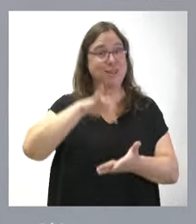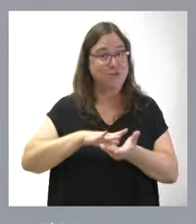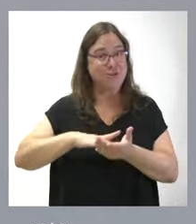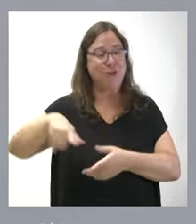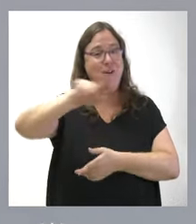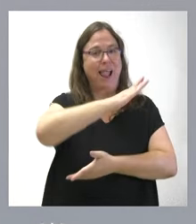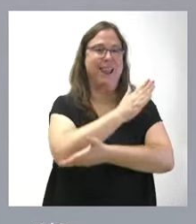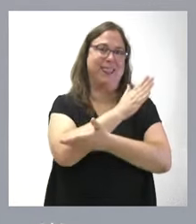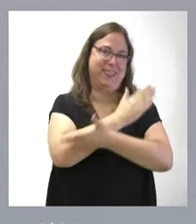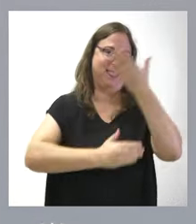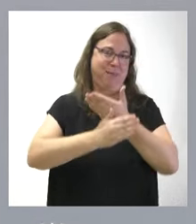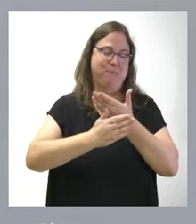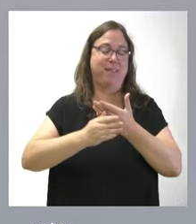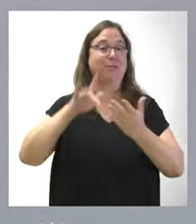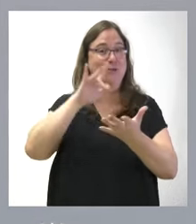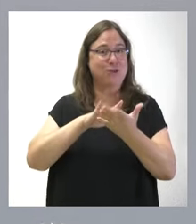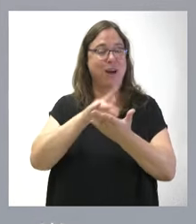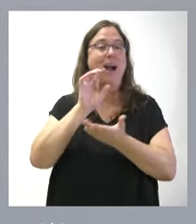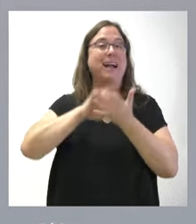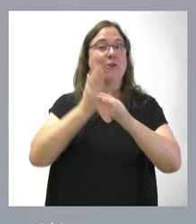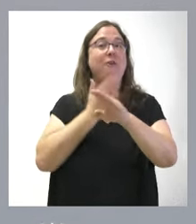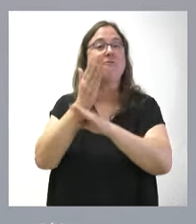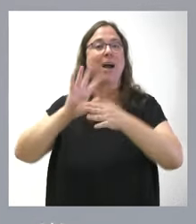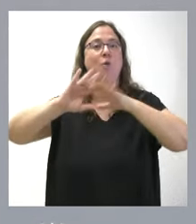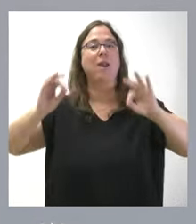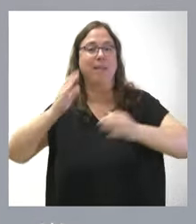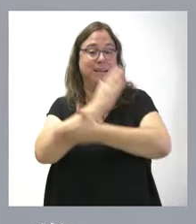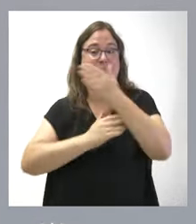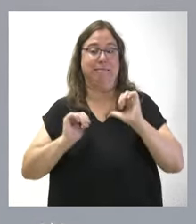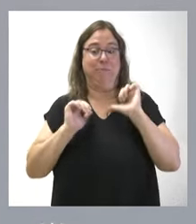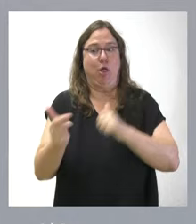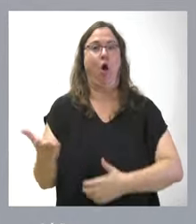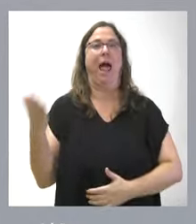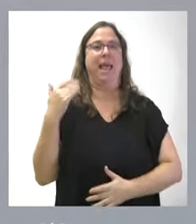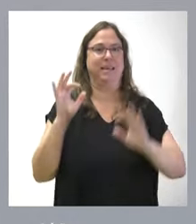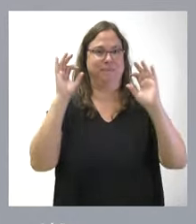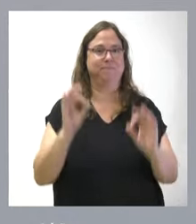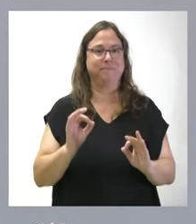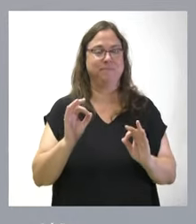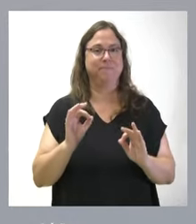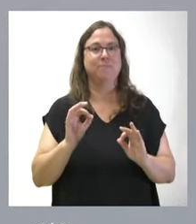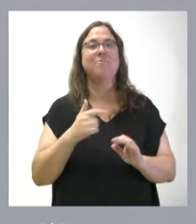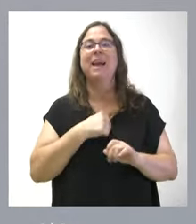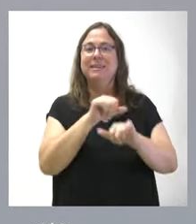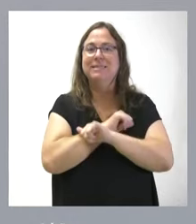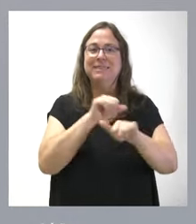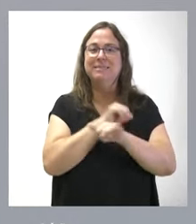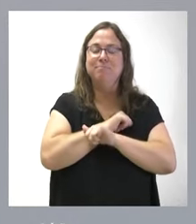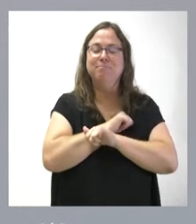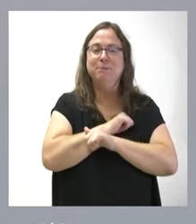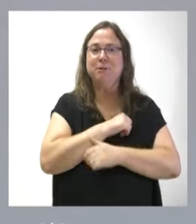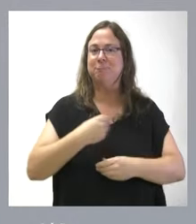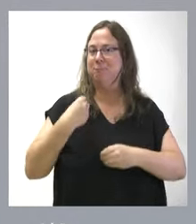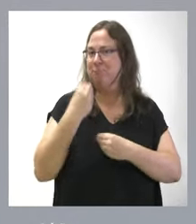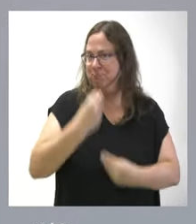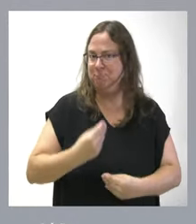de Castilla y León que van a participar en estos Juegos Paralímpicos que comenzaron ayer mismo y que esperamos que hagan un papel en su